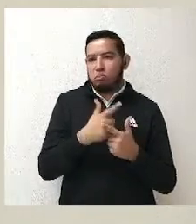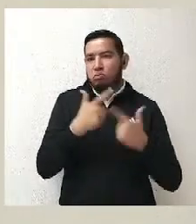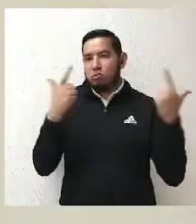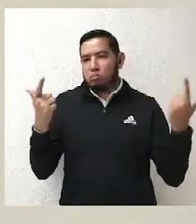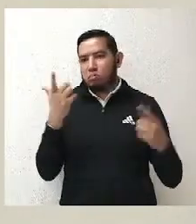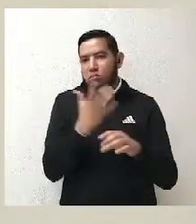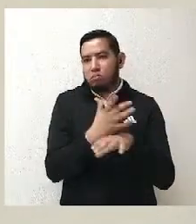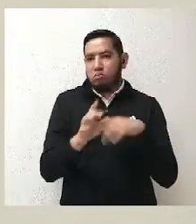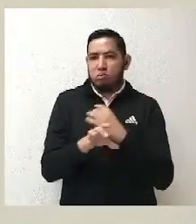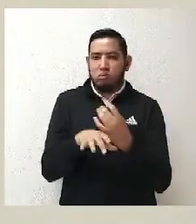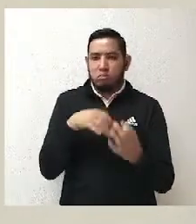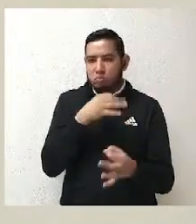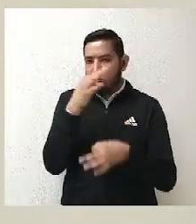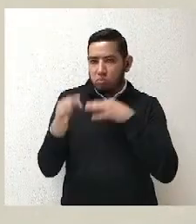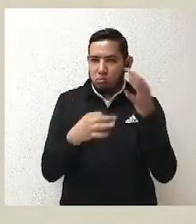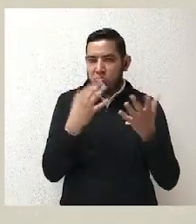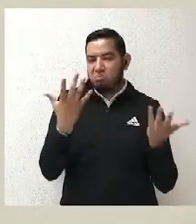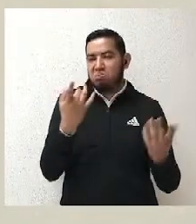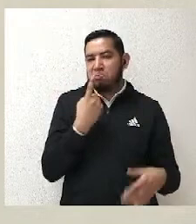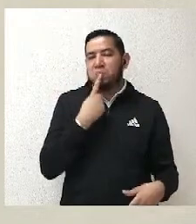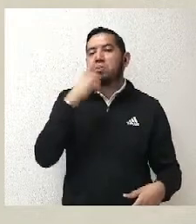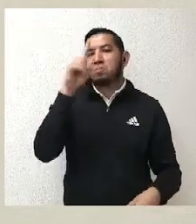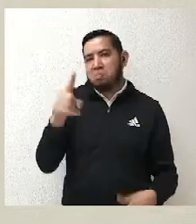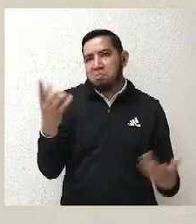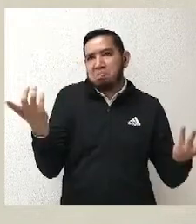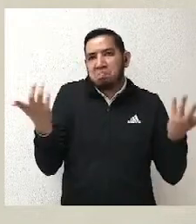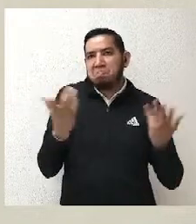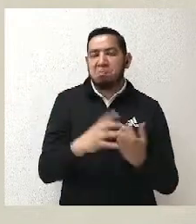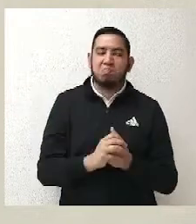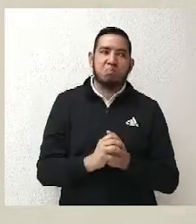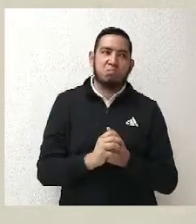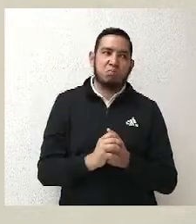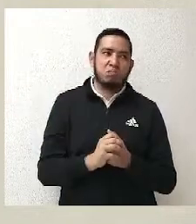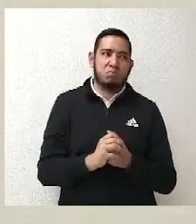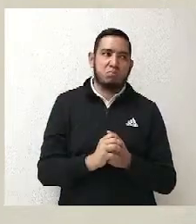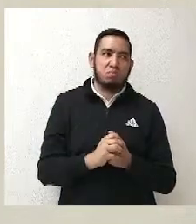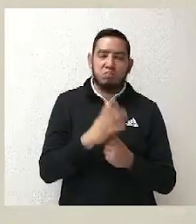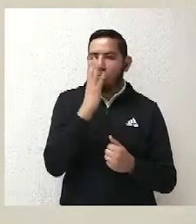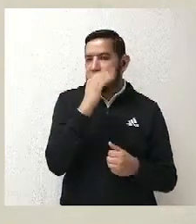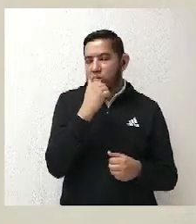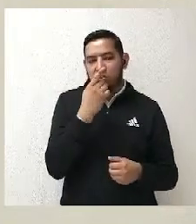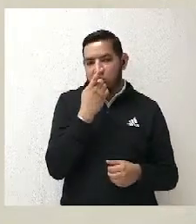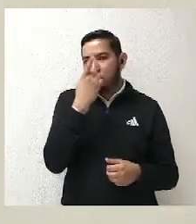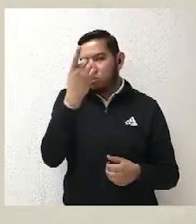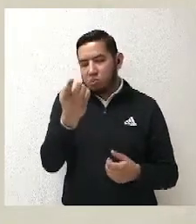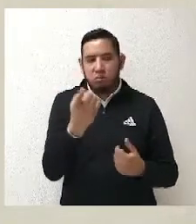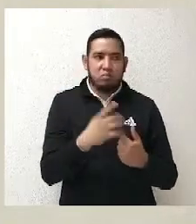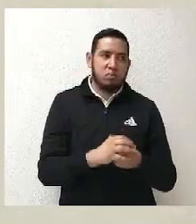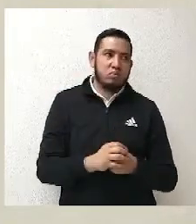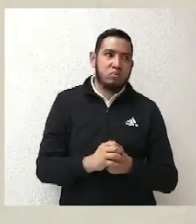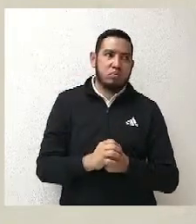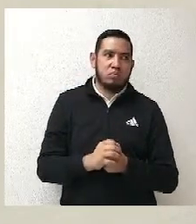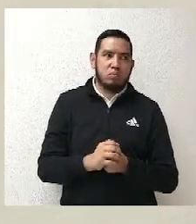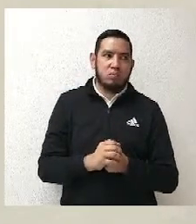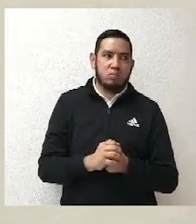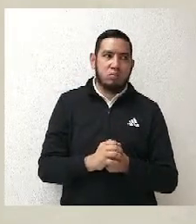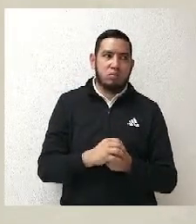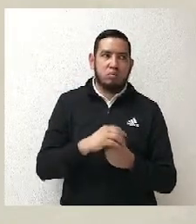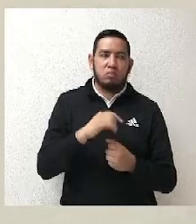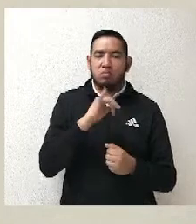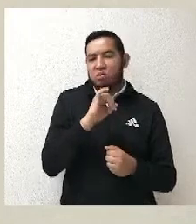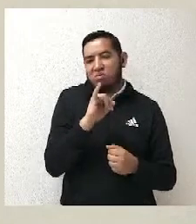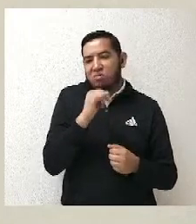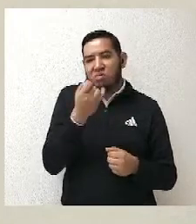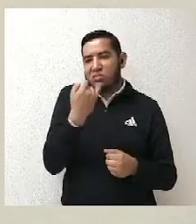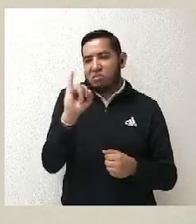el asunto y vamos a la parte interesante de la sesión de preguntas y respuestas